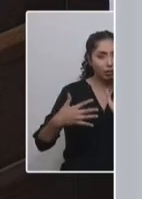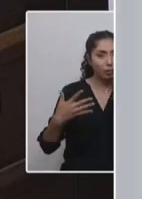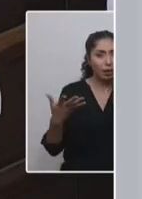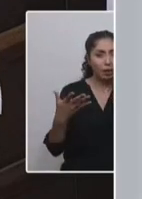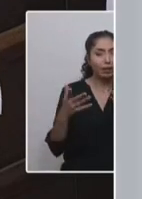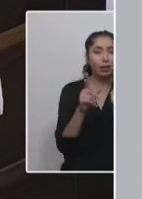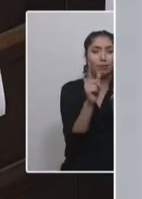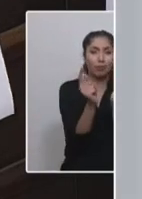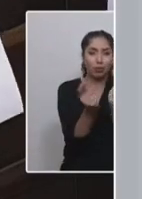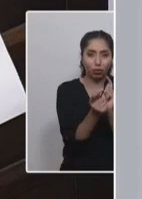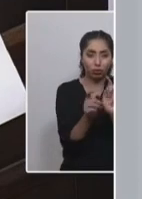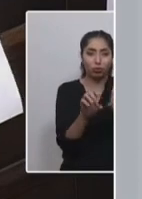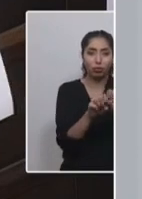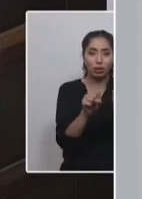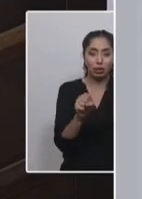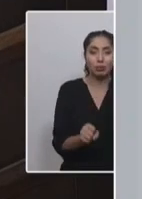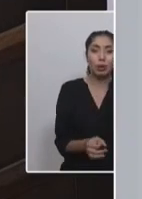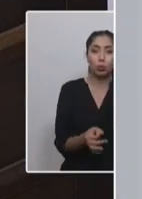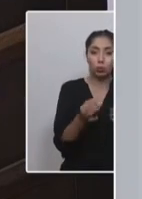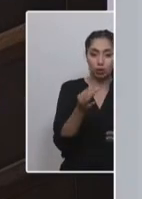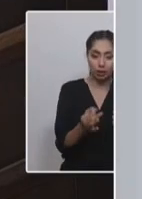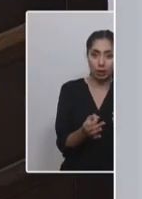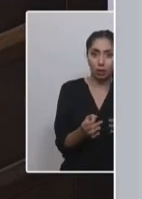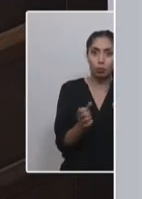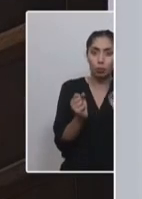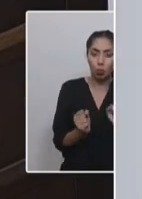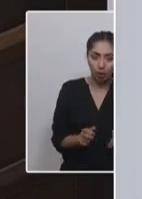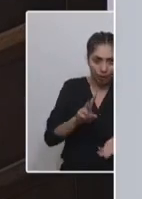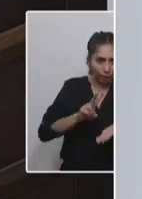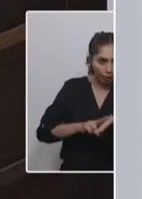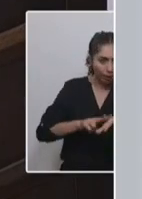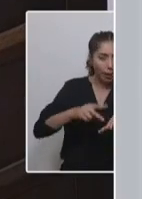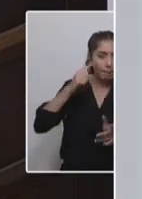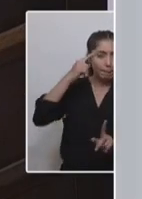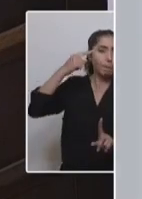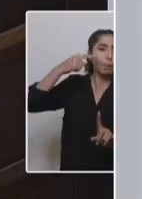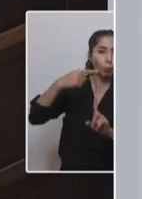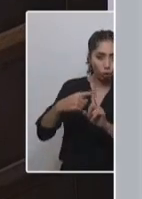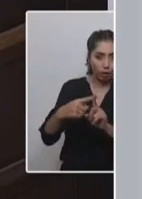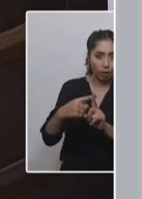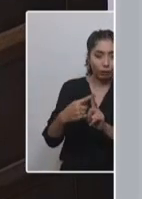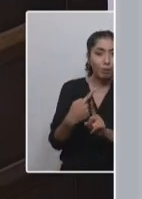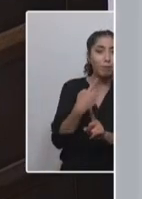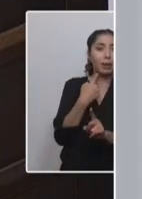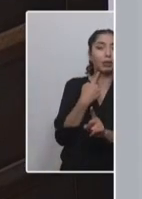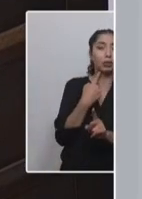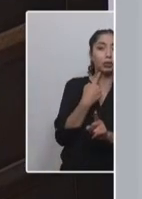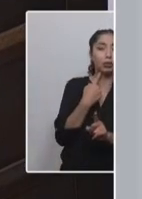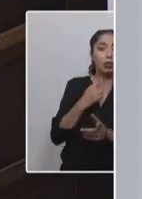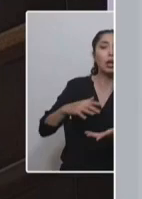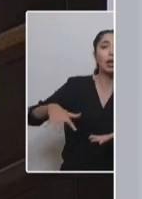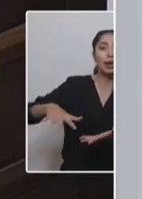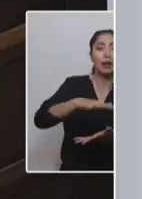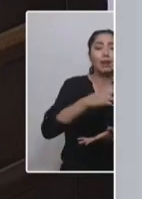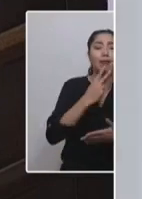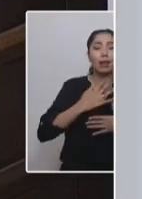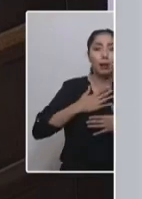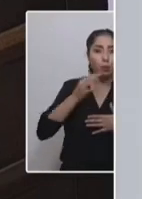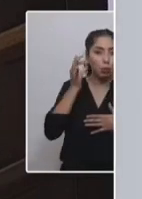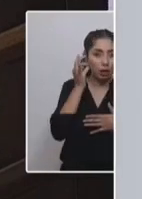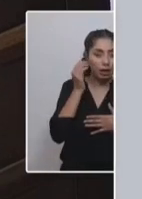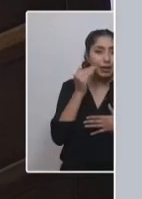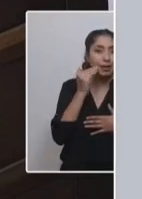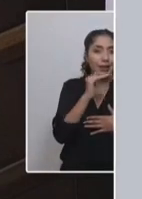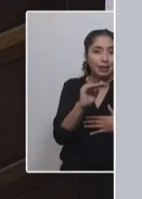Entonces, existen muchos modelos. Y respecto a la crítica de la igualdad ante la ley, de que se estaría afectando la igualdad ante la ley, hay que tener claro una cosa. Cuando nosotros